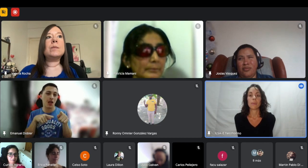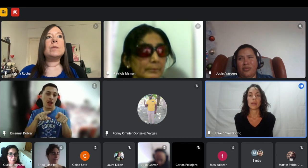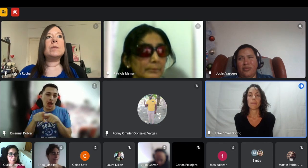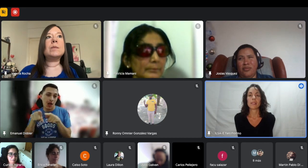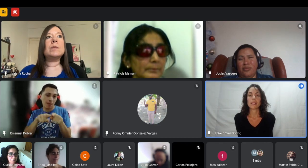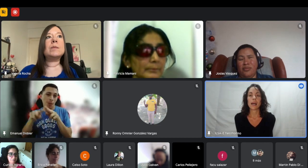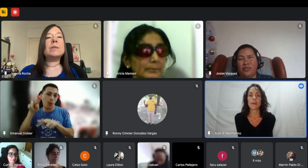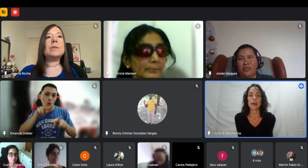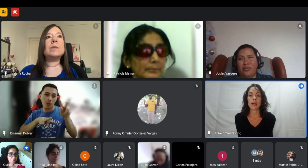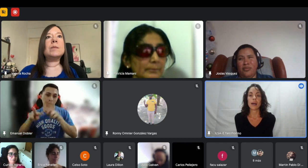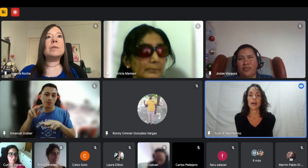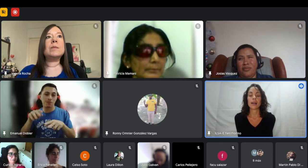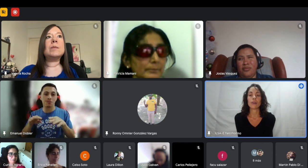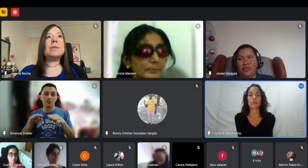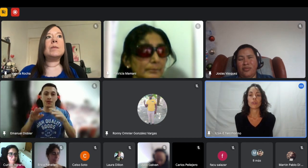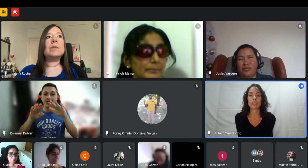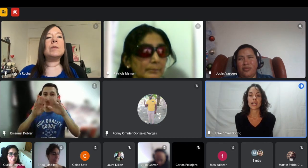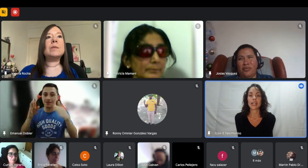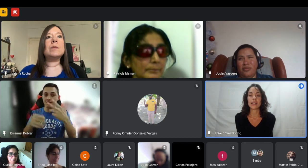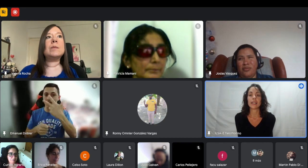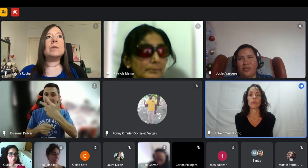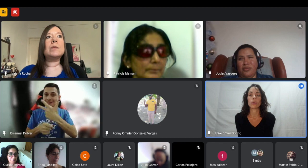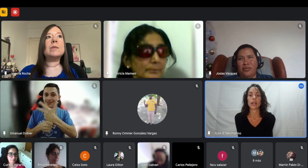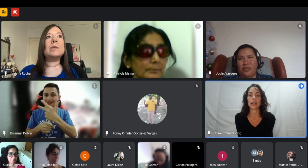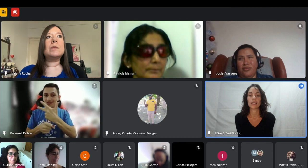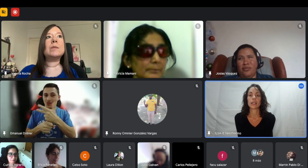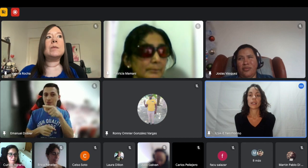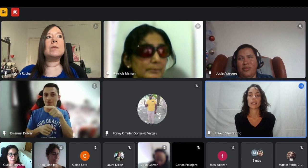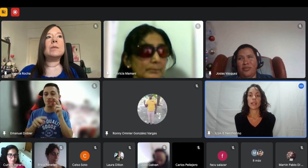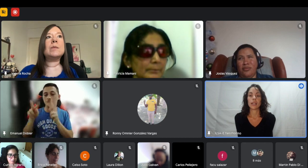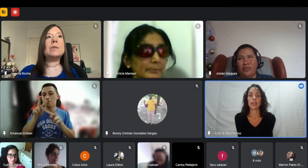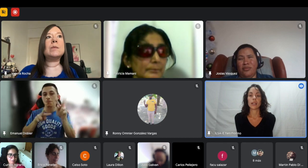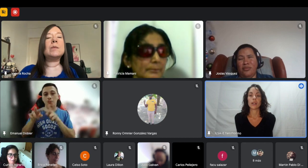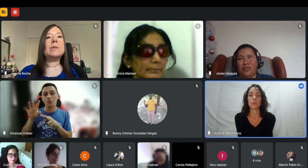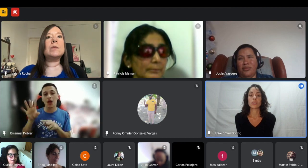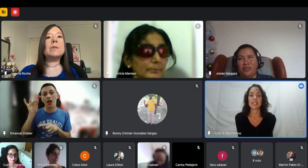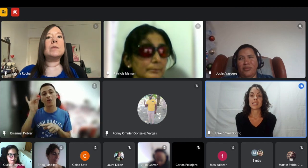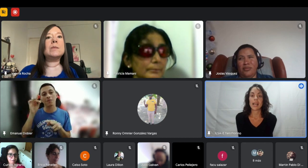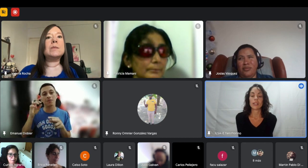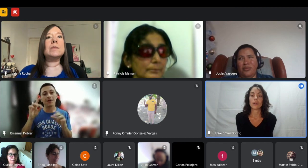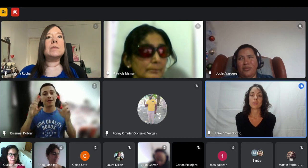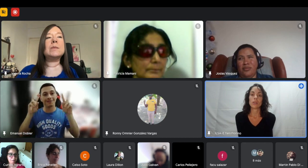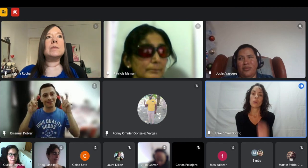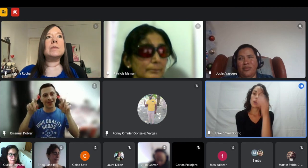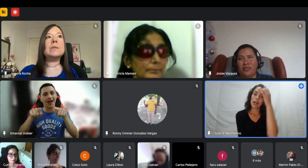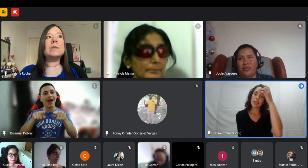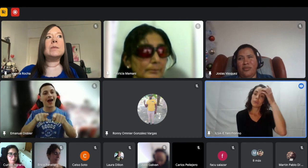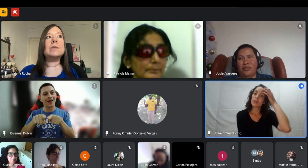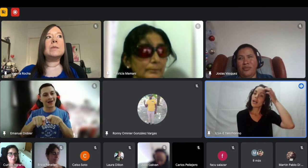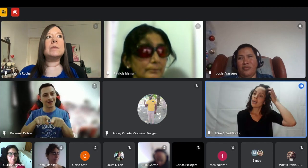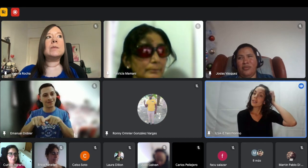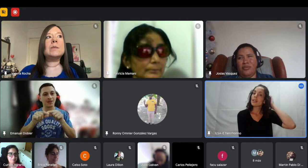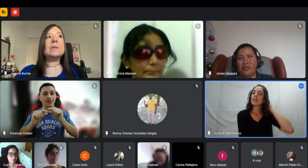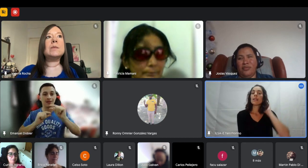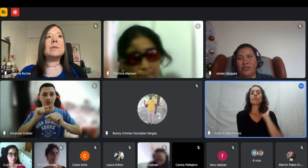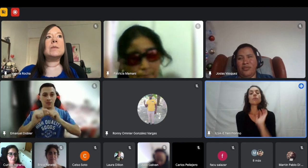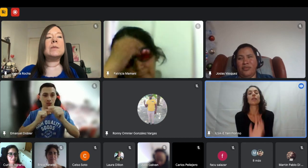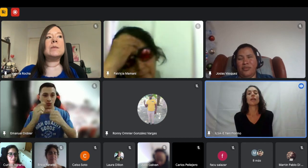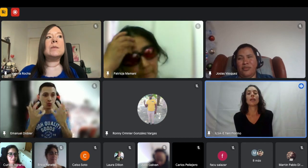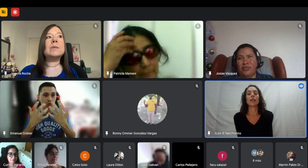después él pensaba otra carrera buscar un terciario empezó a buscar a buscar